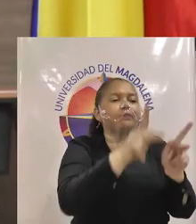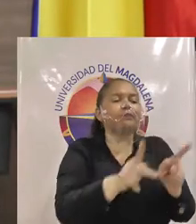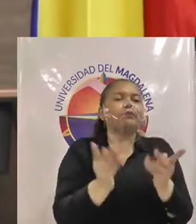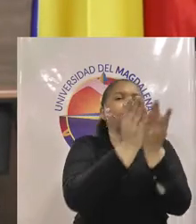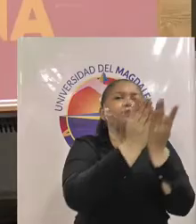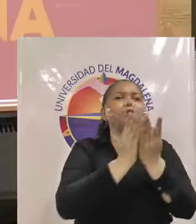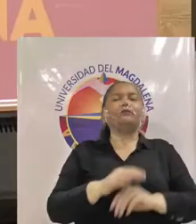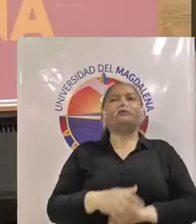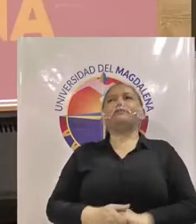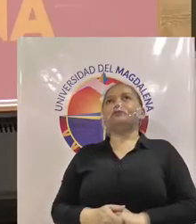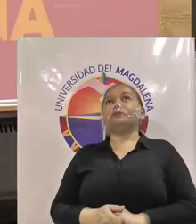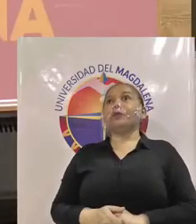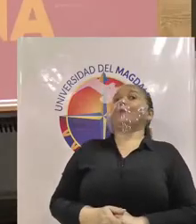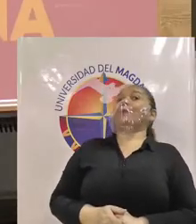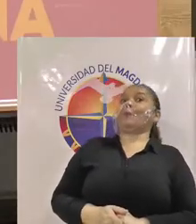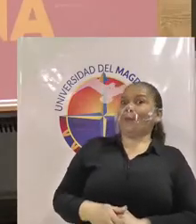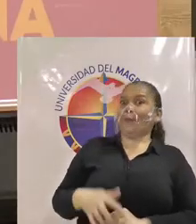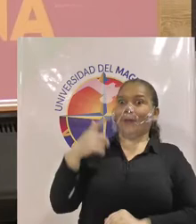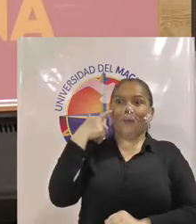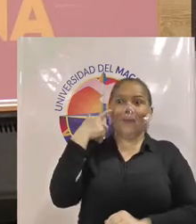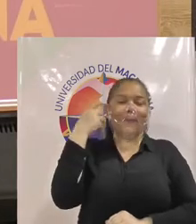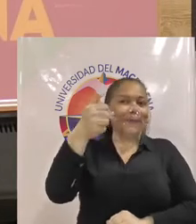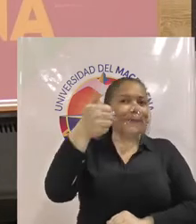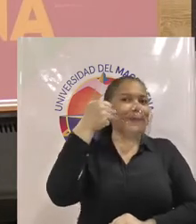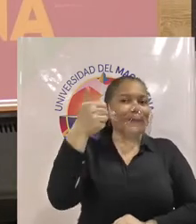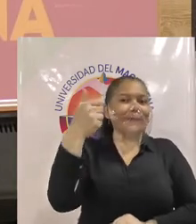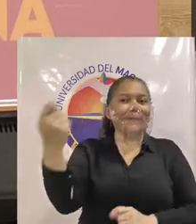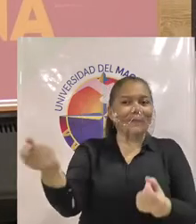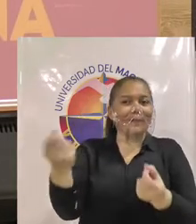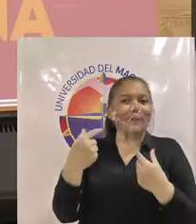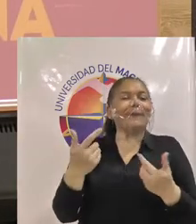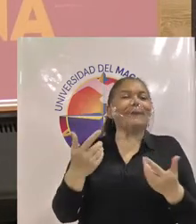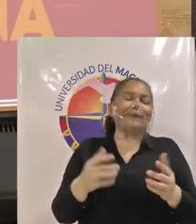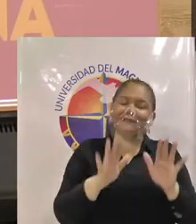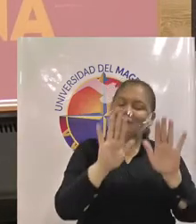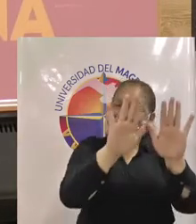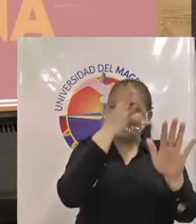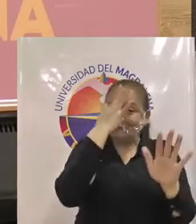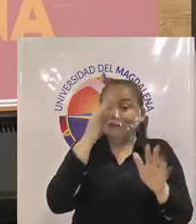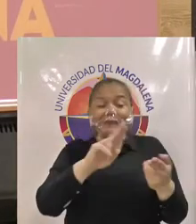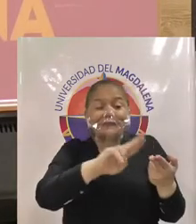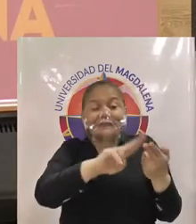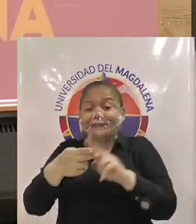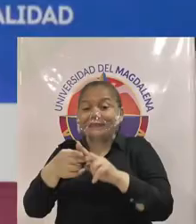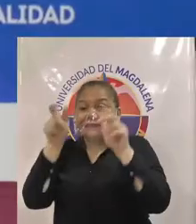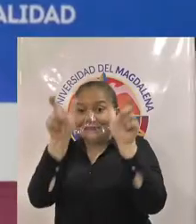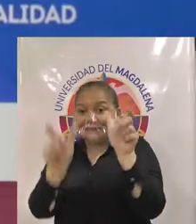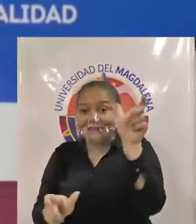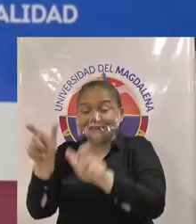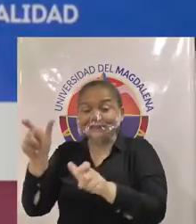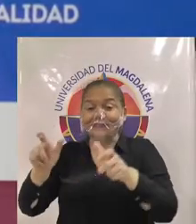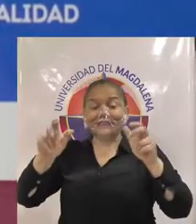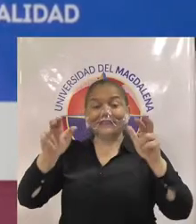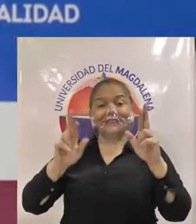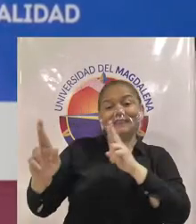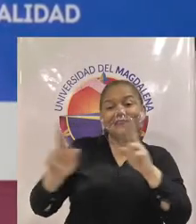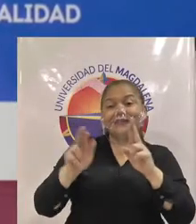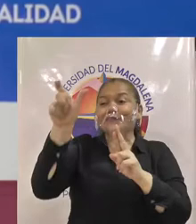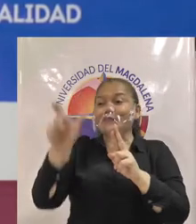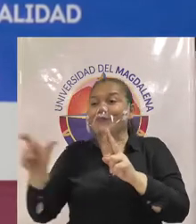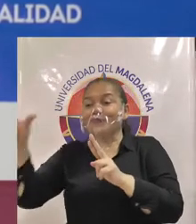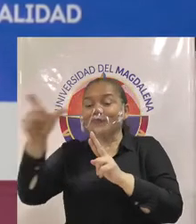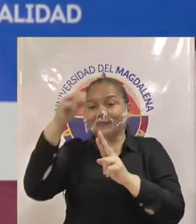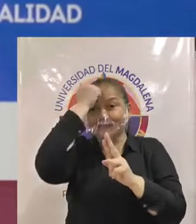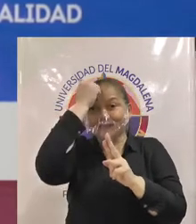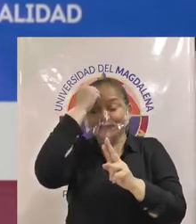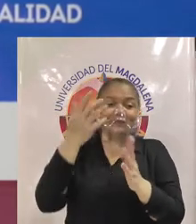muy interesante la pregunta sí yo creo que la relación docente-estudiante es fundamental los unos